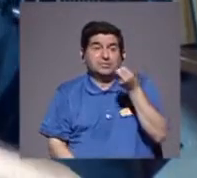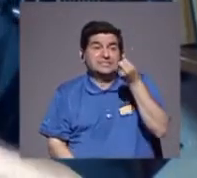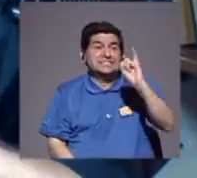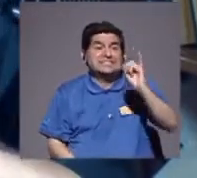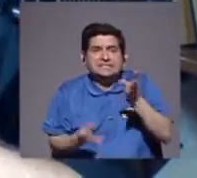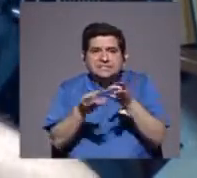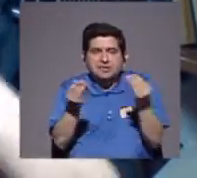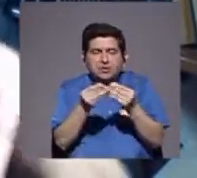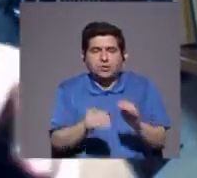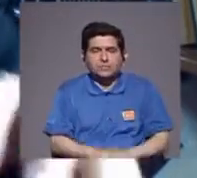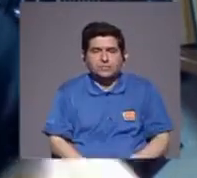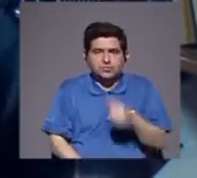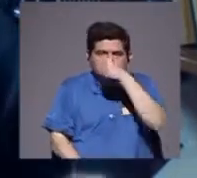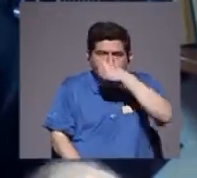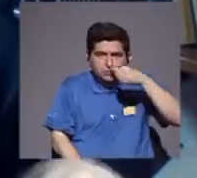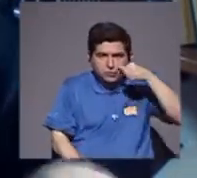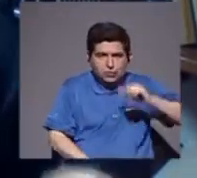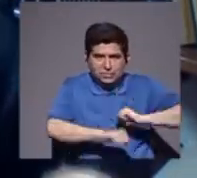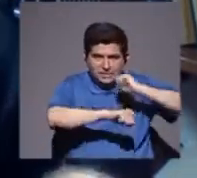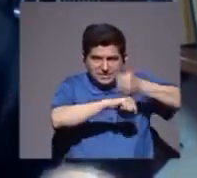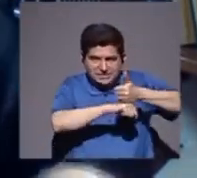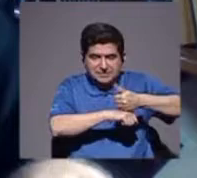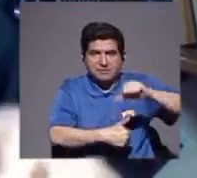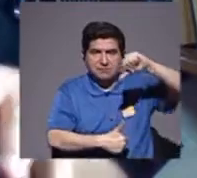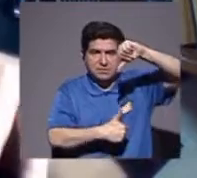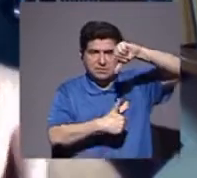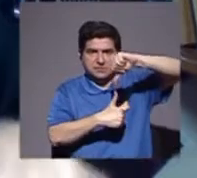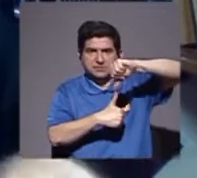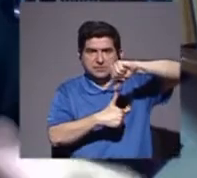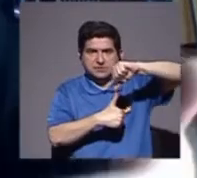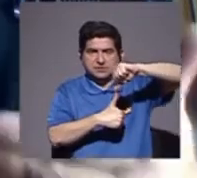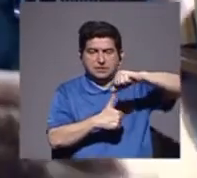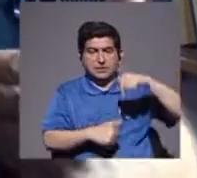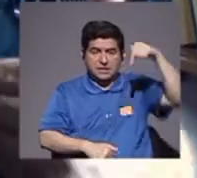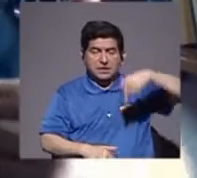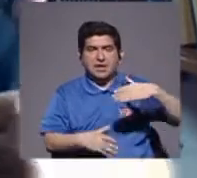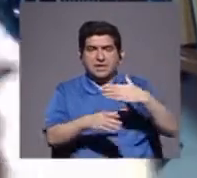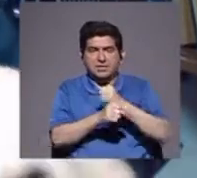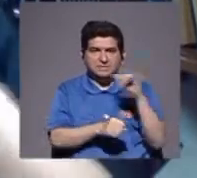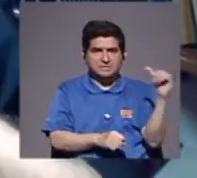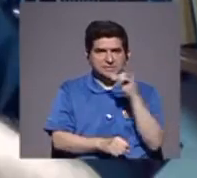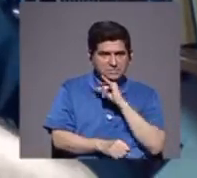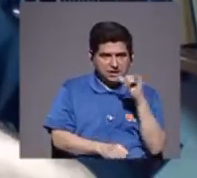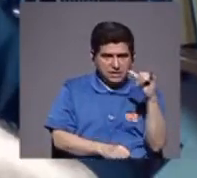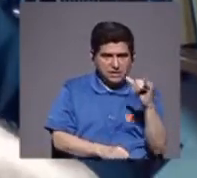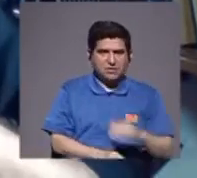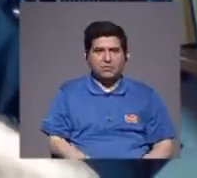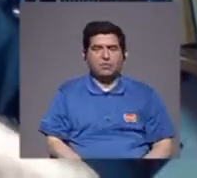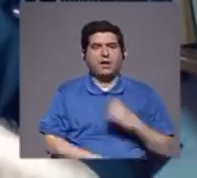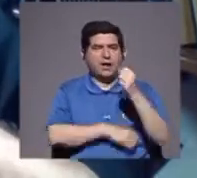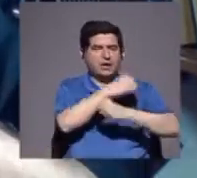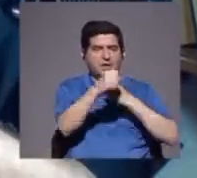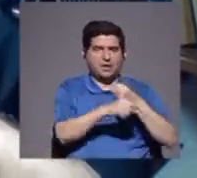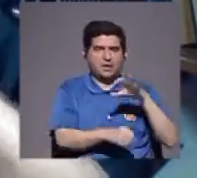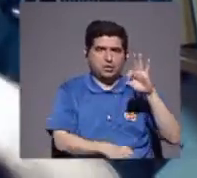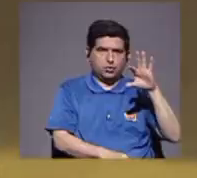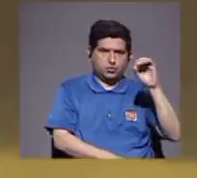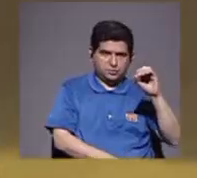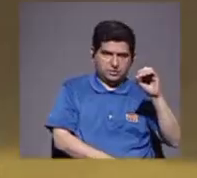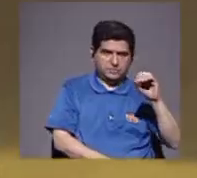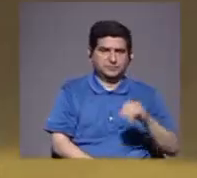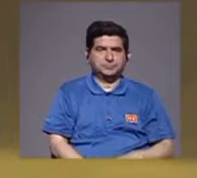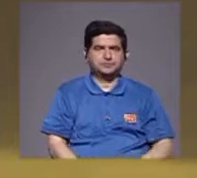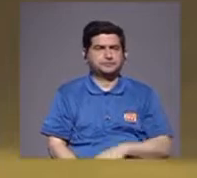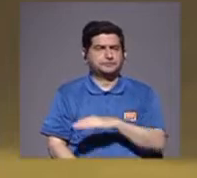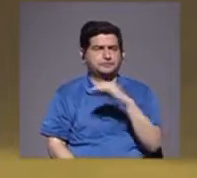productores, de cocaína, logran establecerse, en Centroamérica, y hacer de esto, lo que lograron hacer, en los noventas, y,